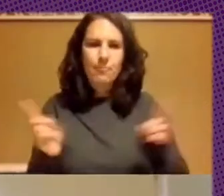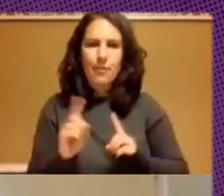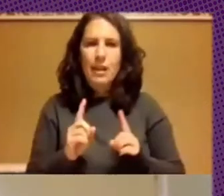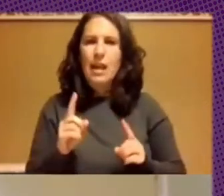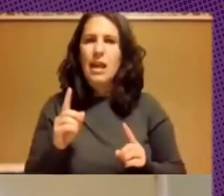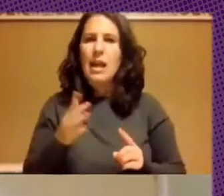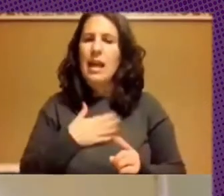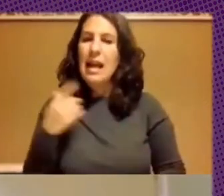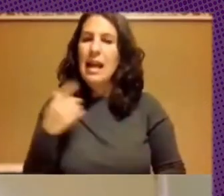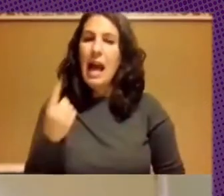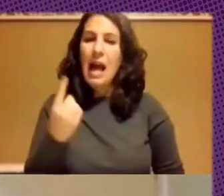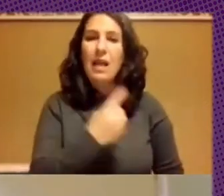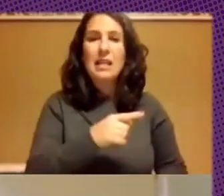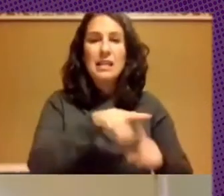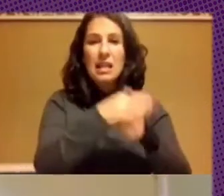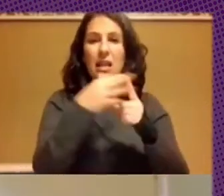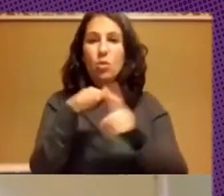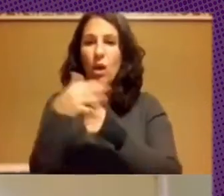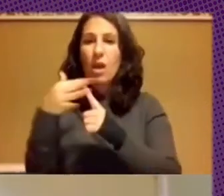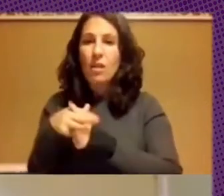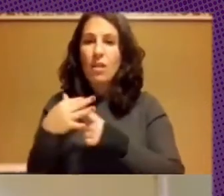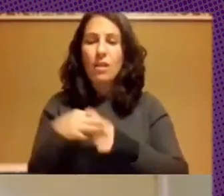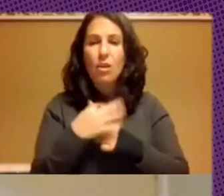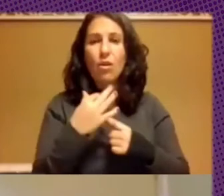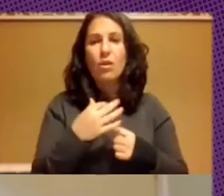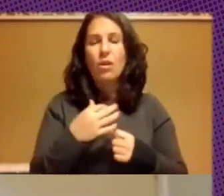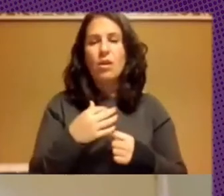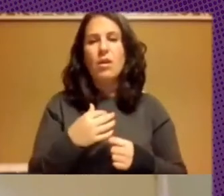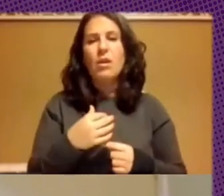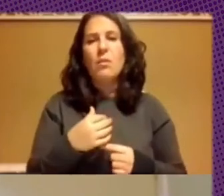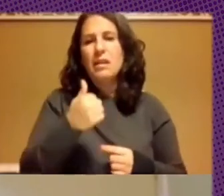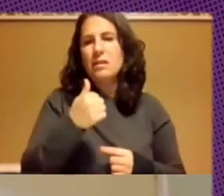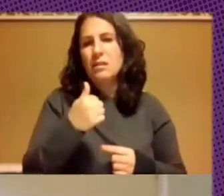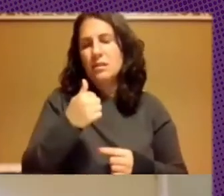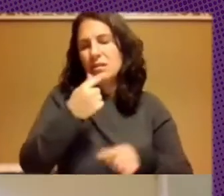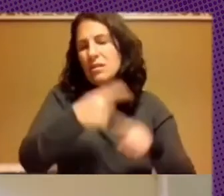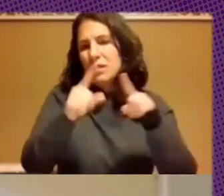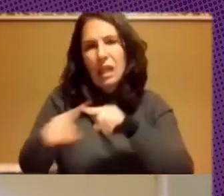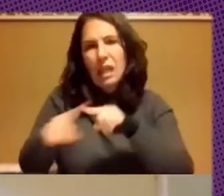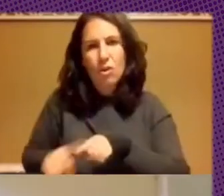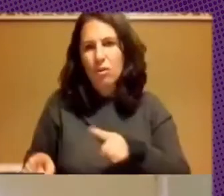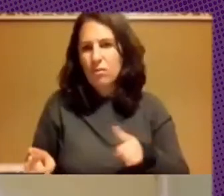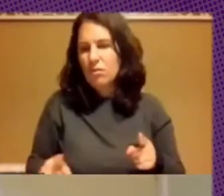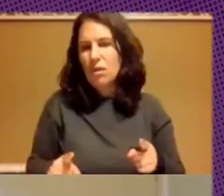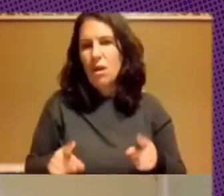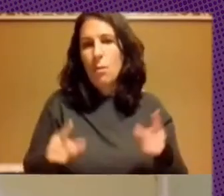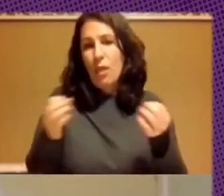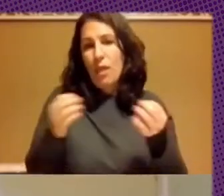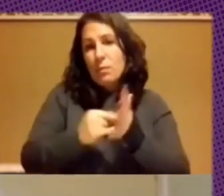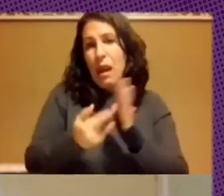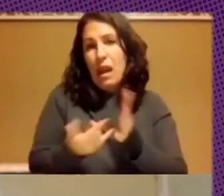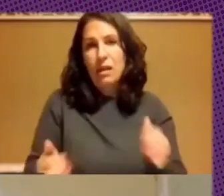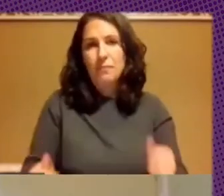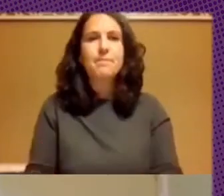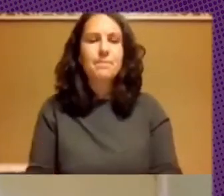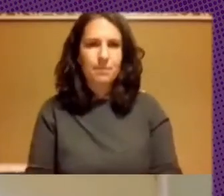cada caso se empieza por donde es más fácil y cada local es distinto un del otro pero hay que planear